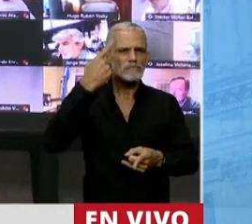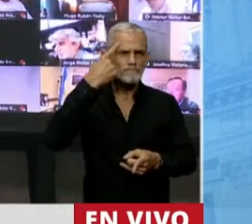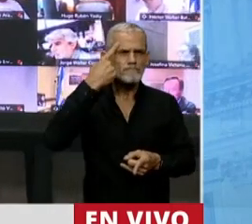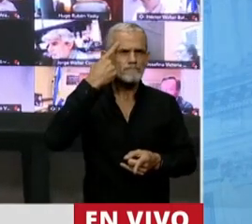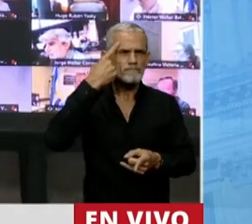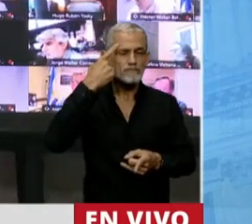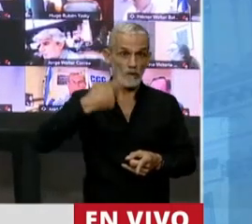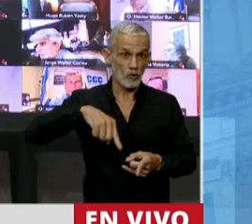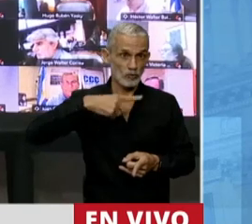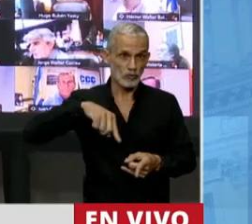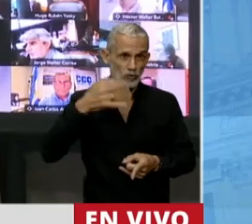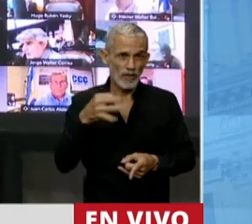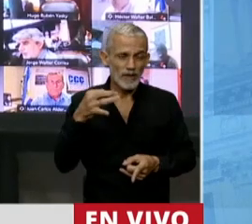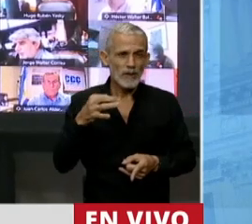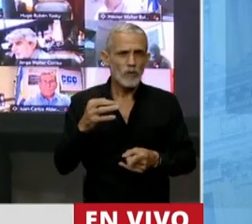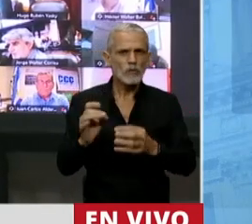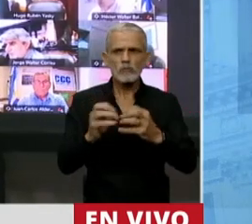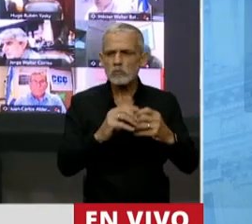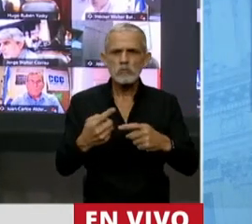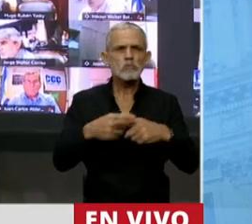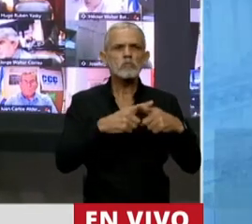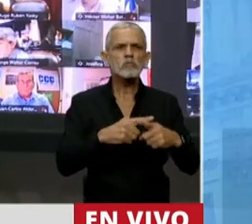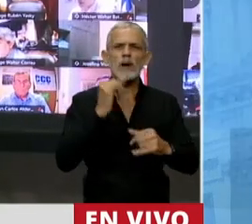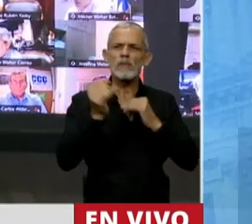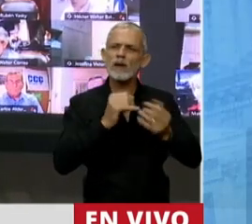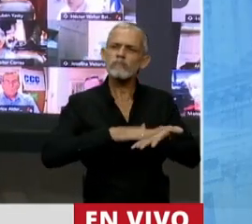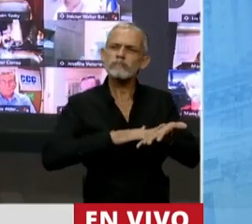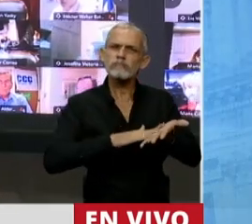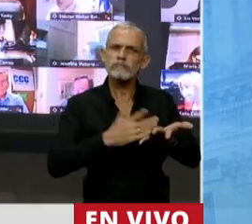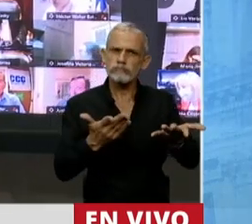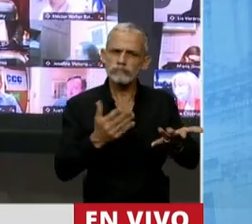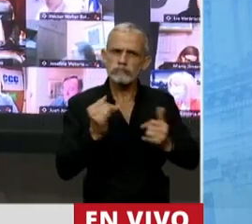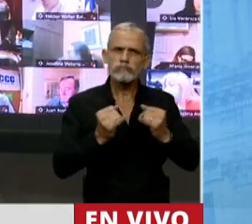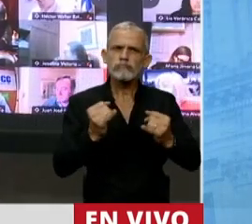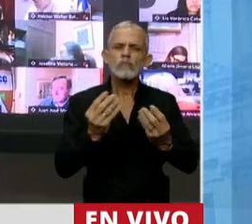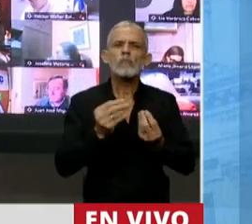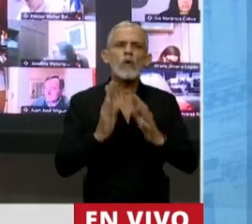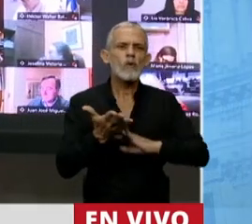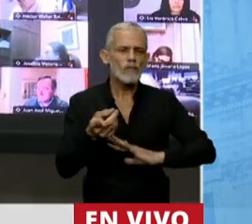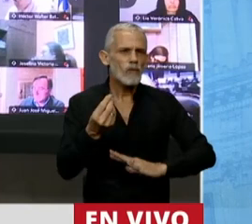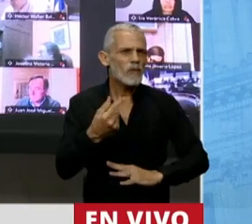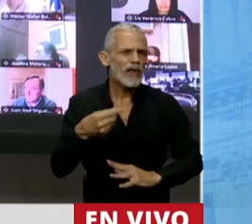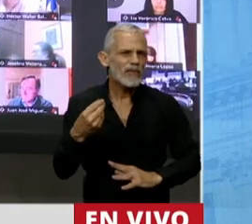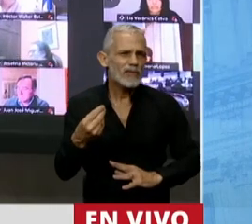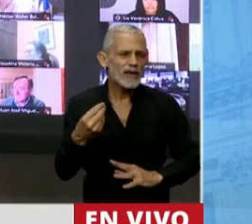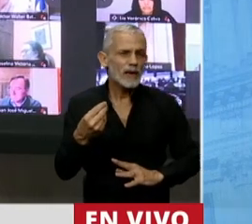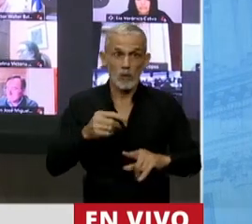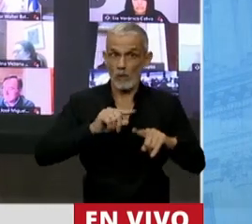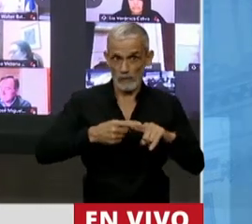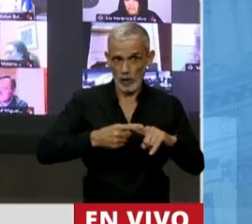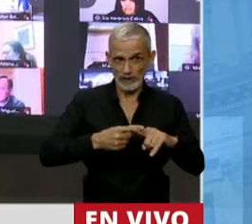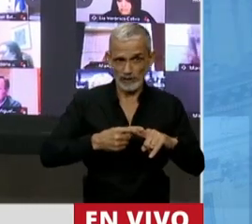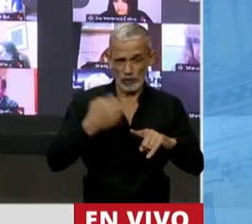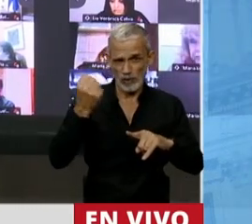poder dar un debate y una argumentación y una contraargumentación desde el punto de vista político.